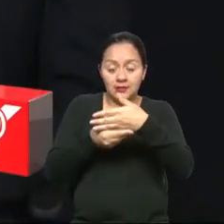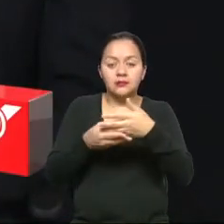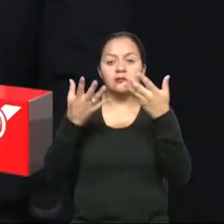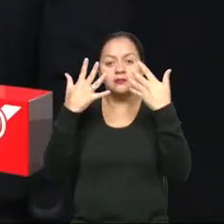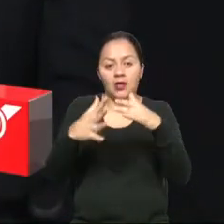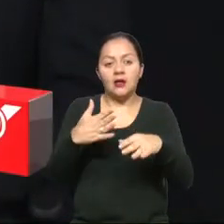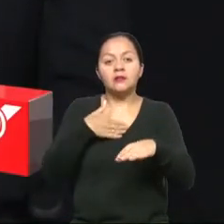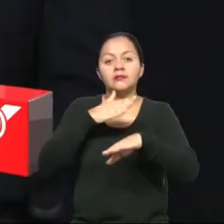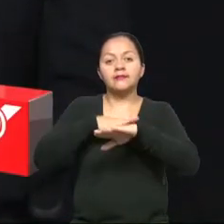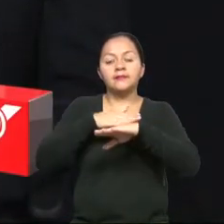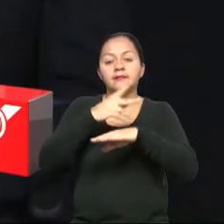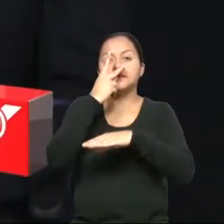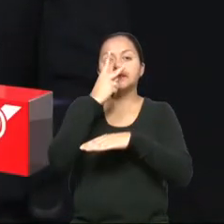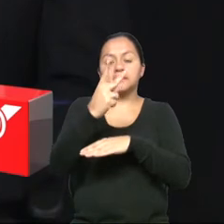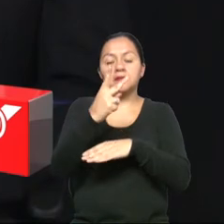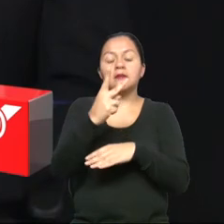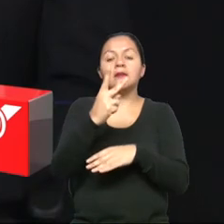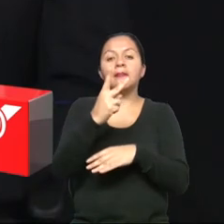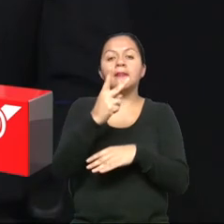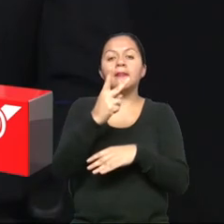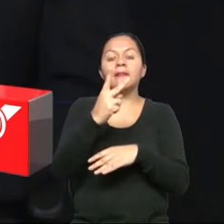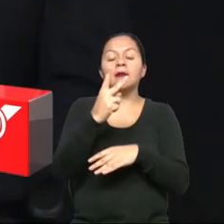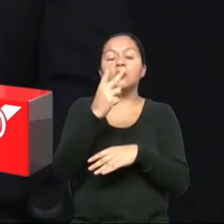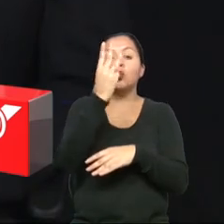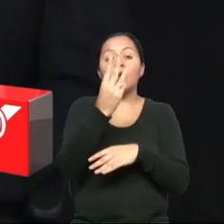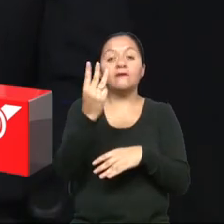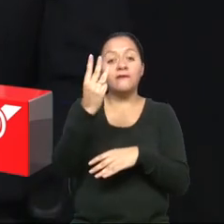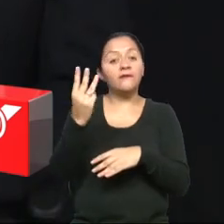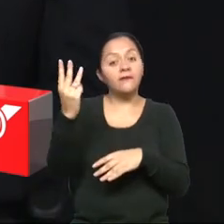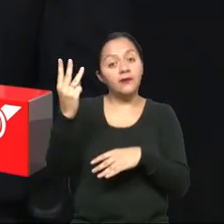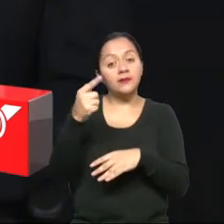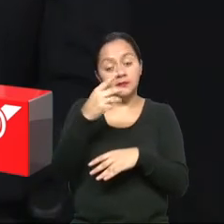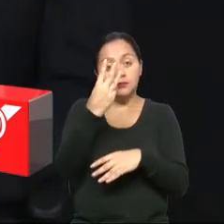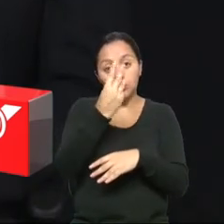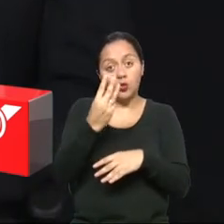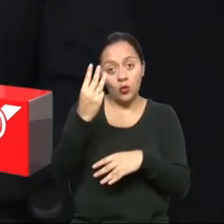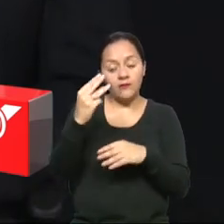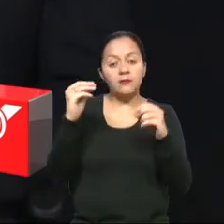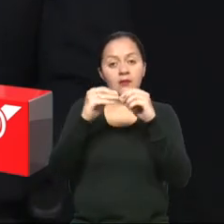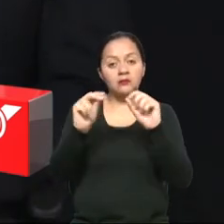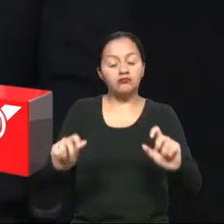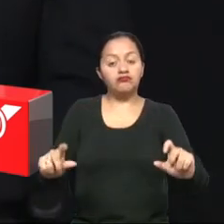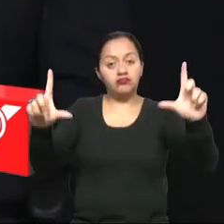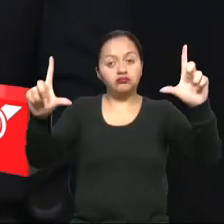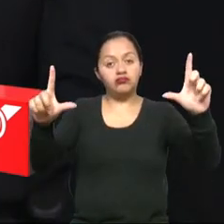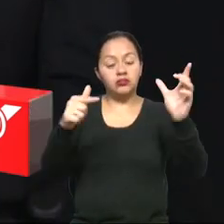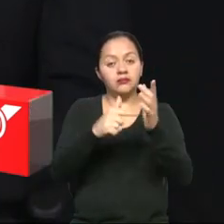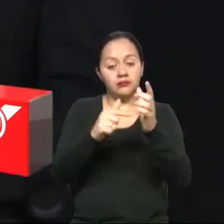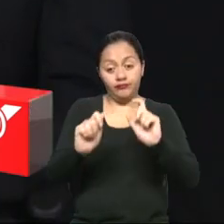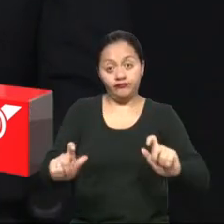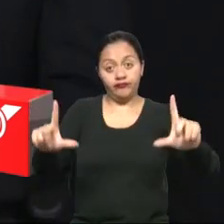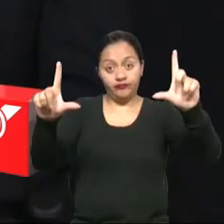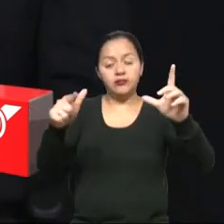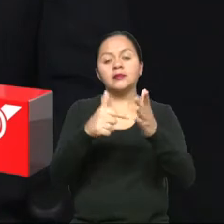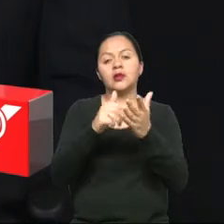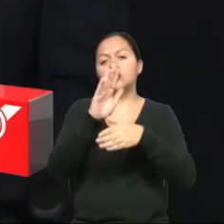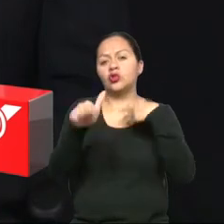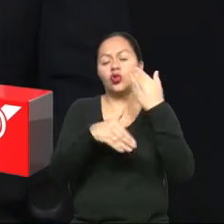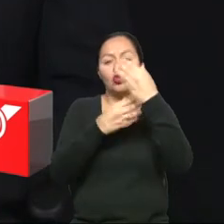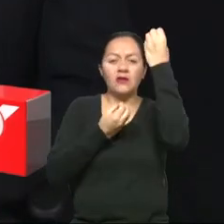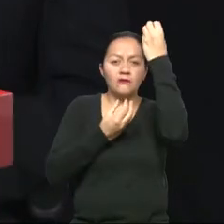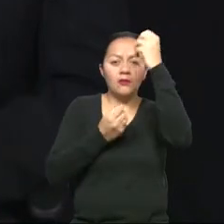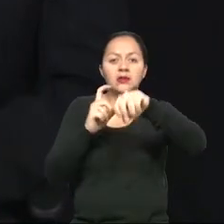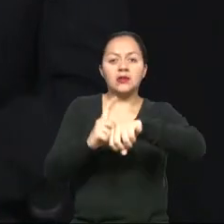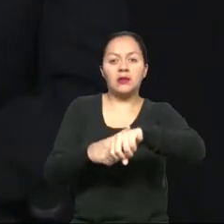sacando... Hemos hecho un blog en el cual está la información del INE, en la cual uno se puede suscribir directamente al blog y recibe información en